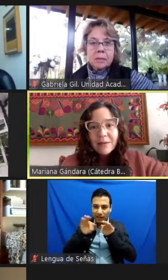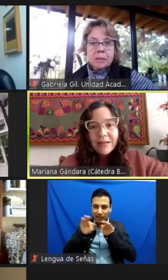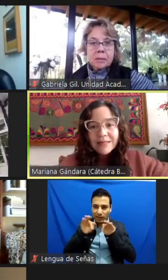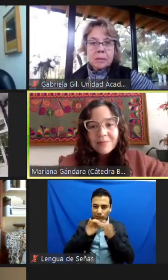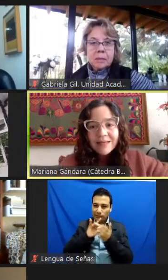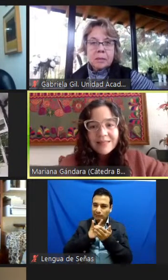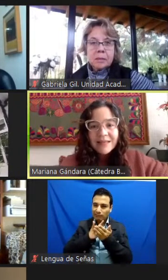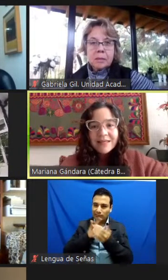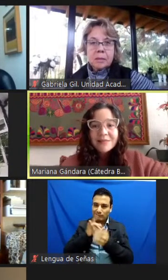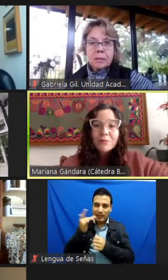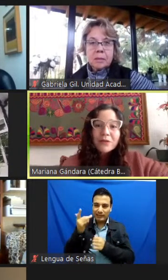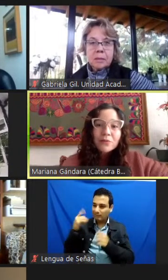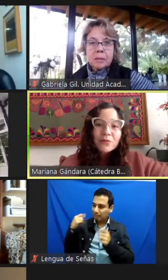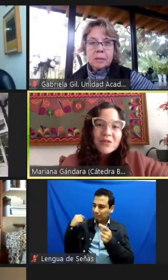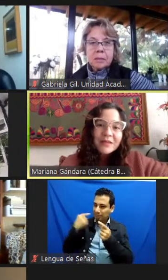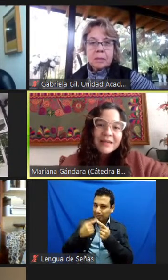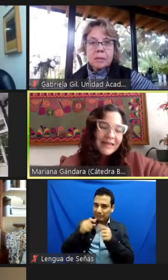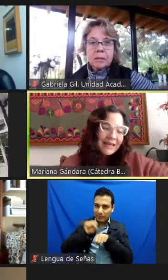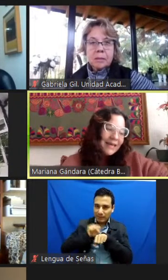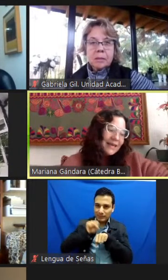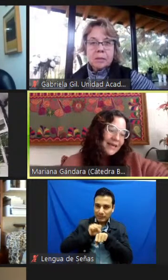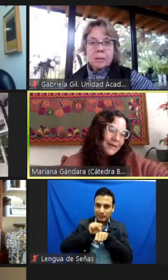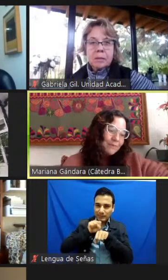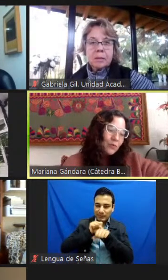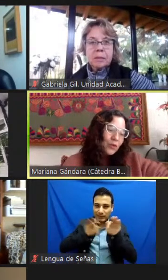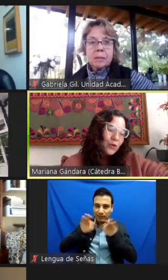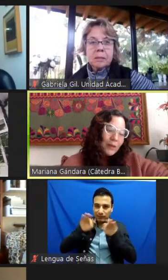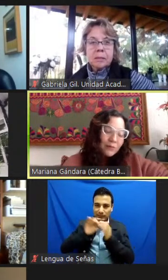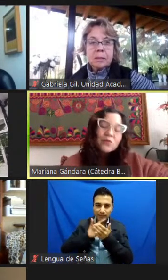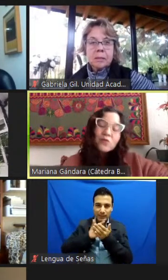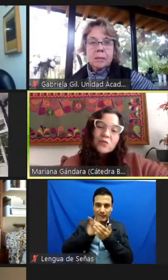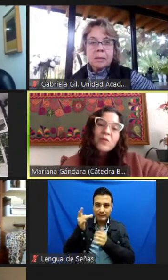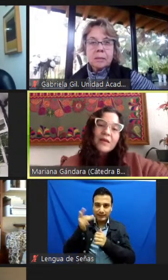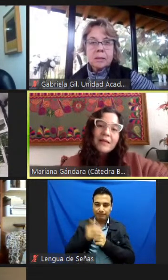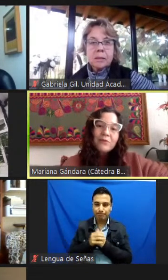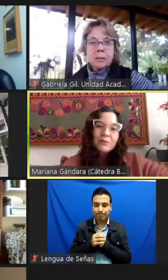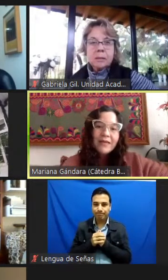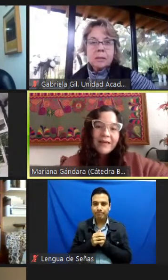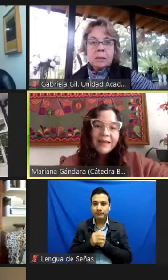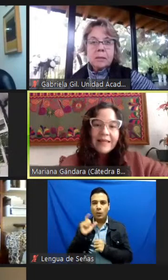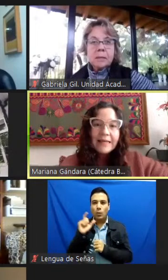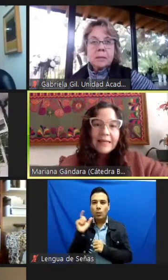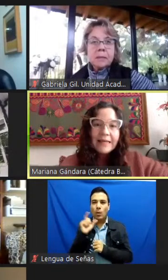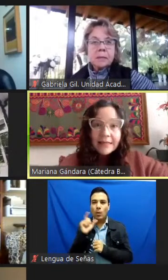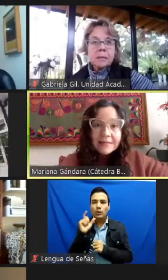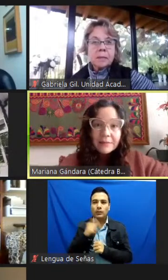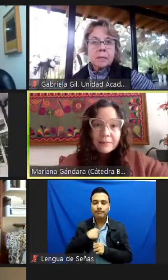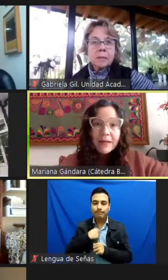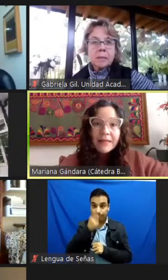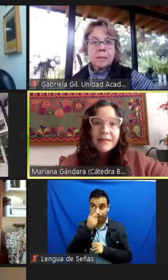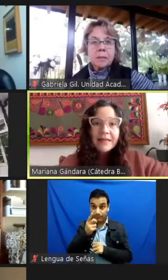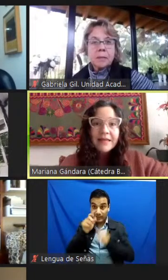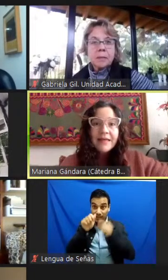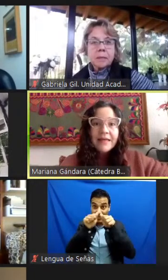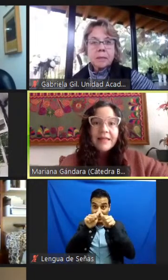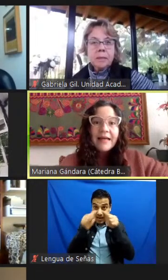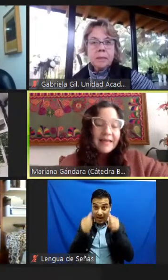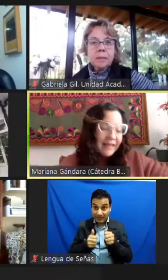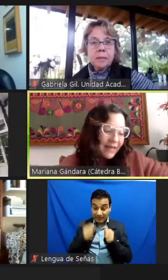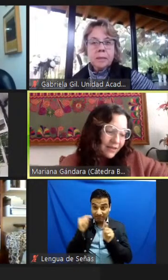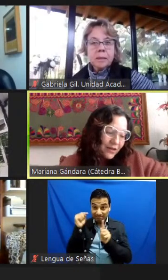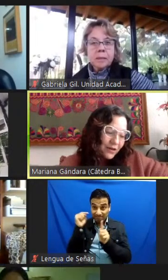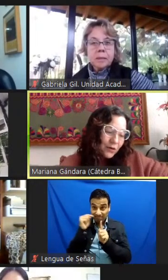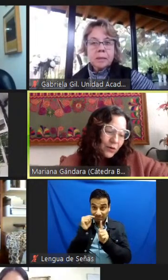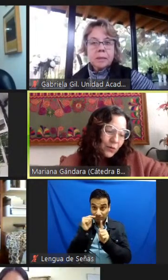estas semanas para hacer este momento posible. Cuando hablamos justo de la posibilidad de que las artes impacten la